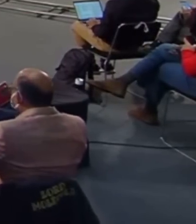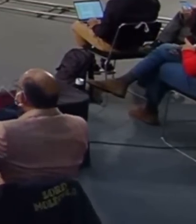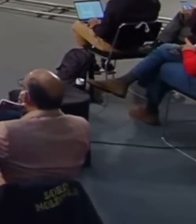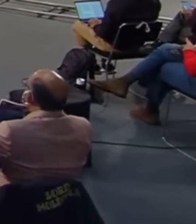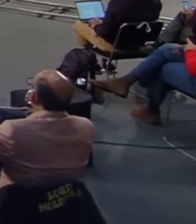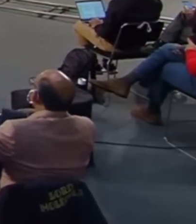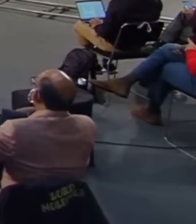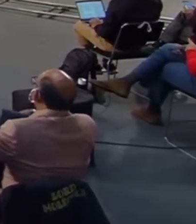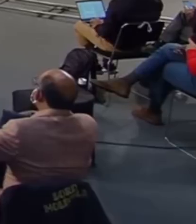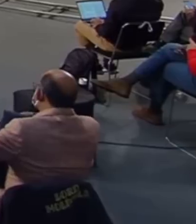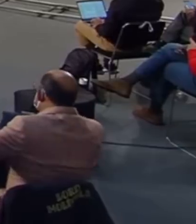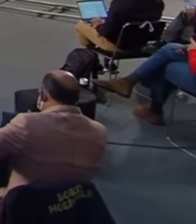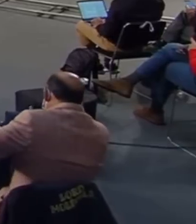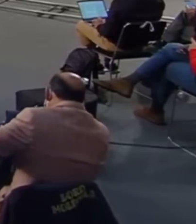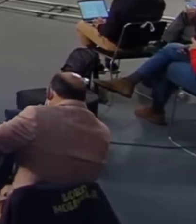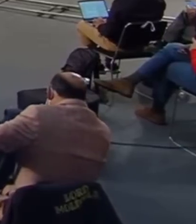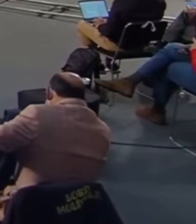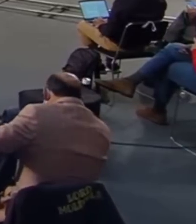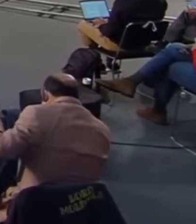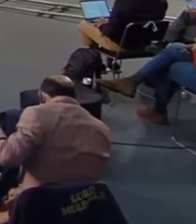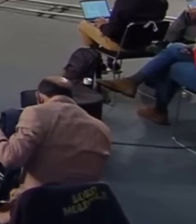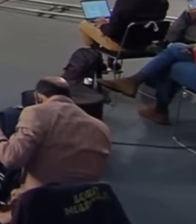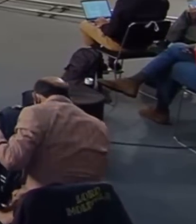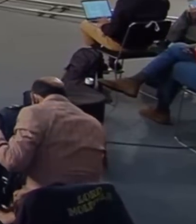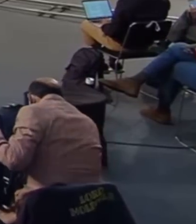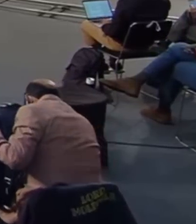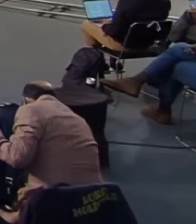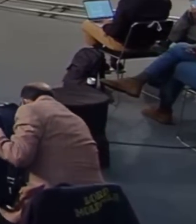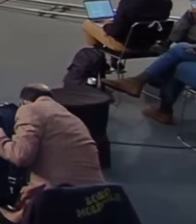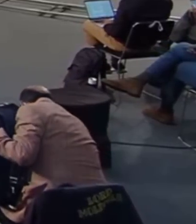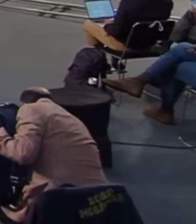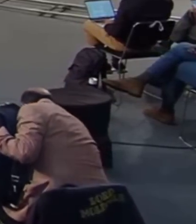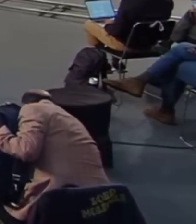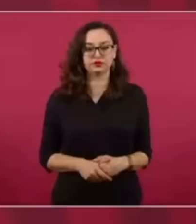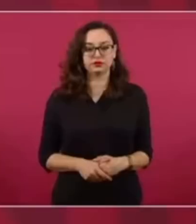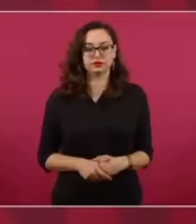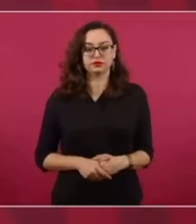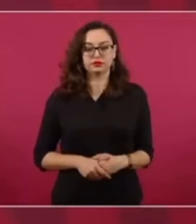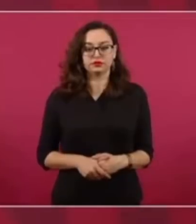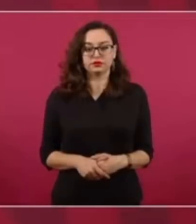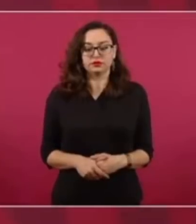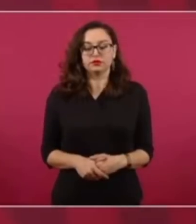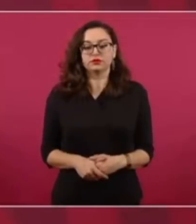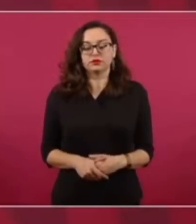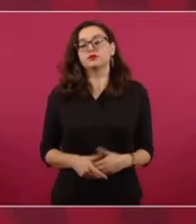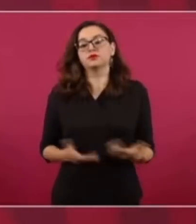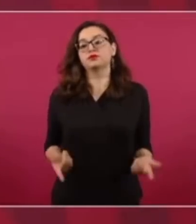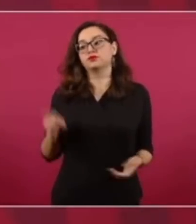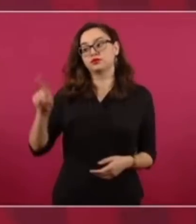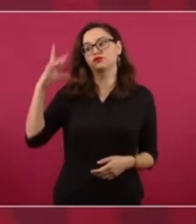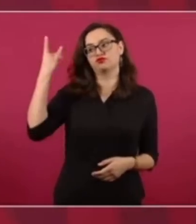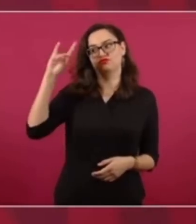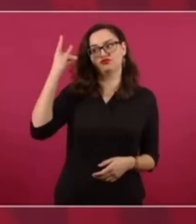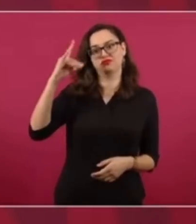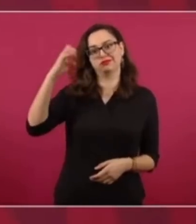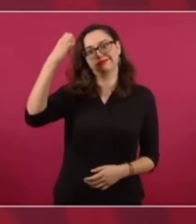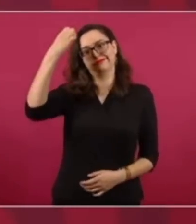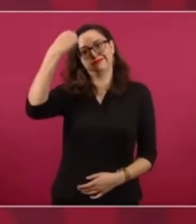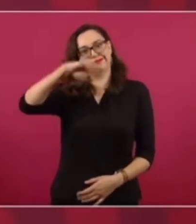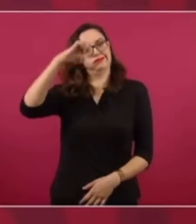tiene pensado? Preguntarle por ese tema, presidente. Pues en el intercambio de experiencias ellos van más avanzados